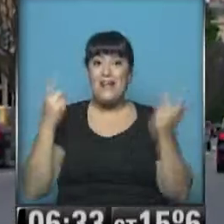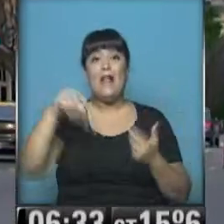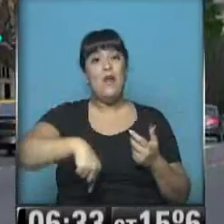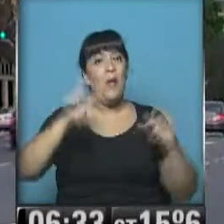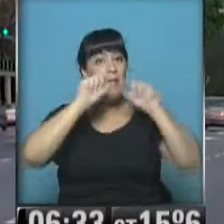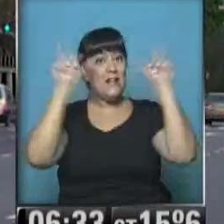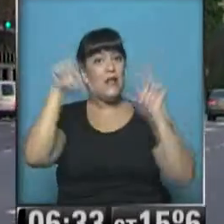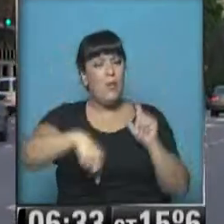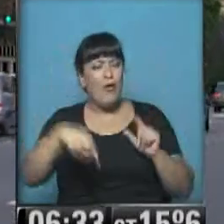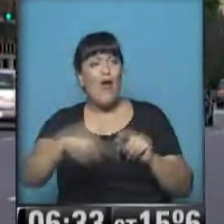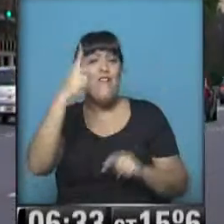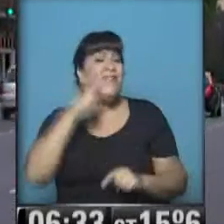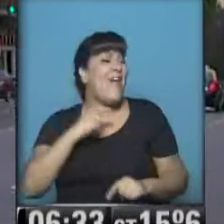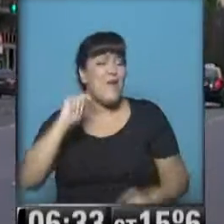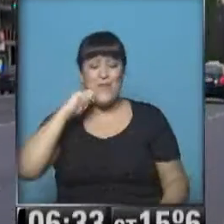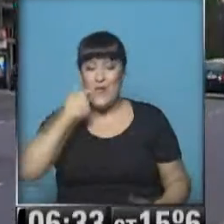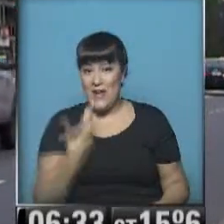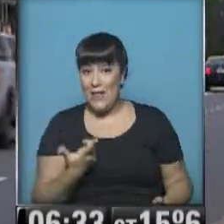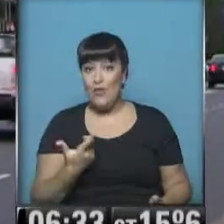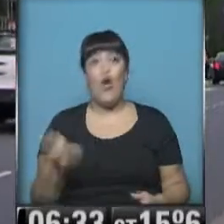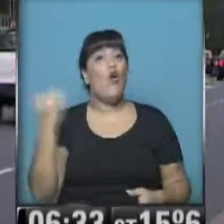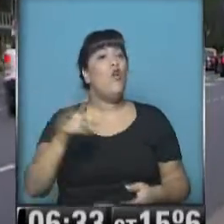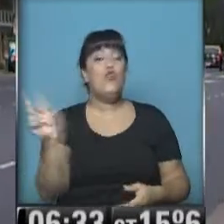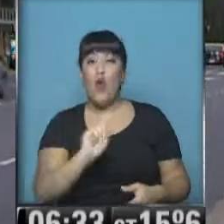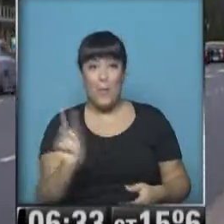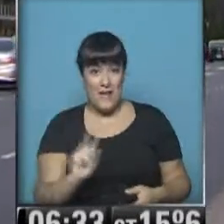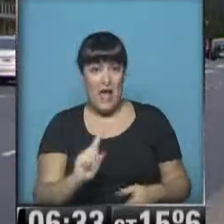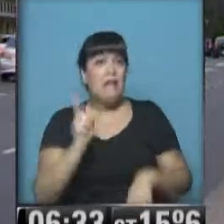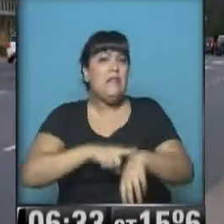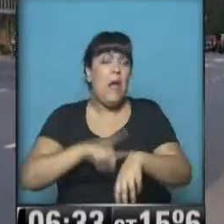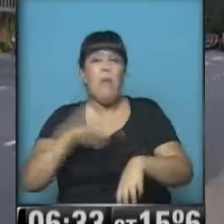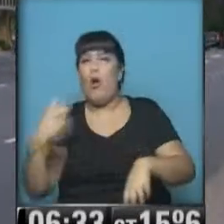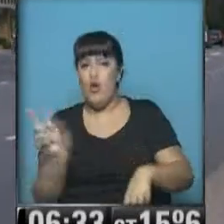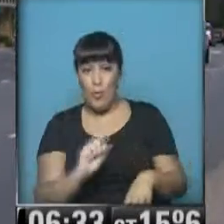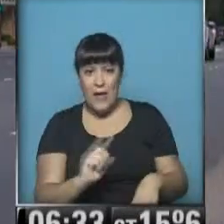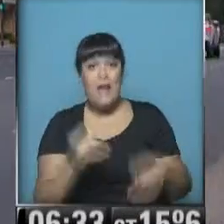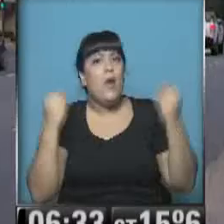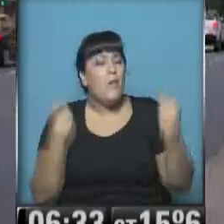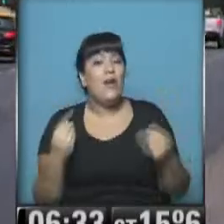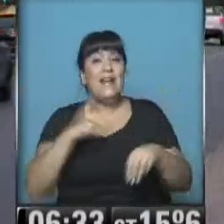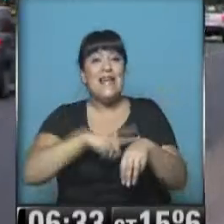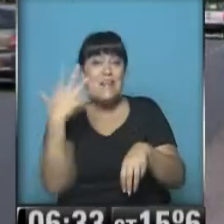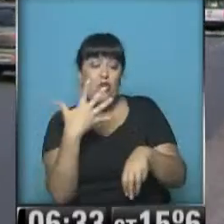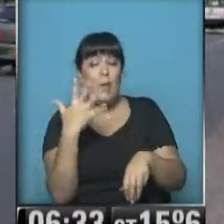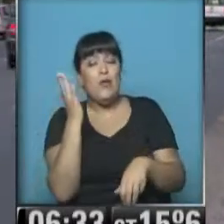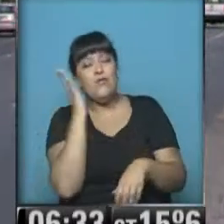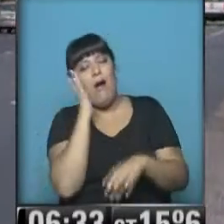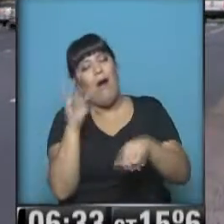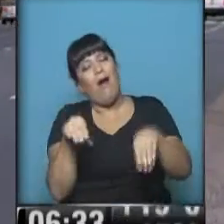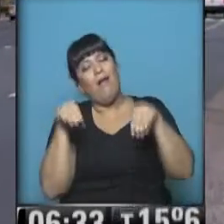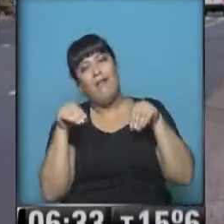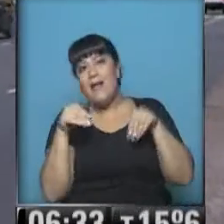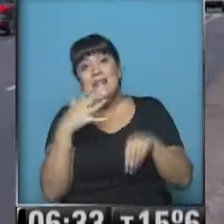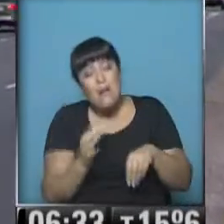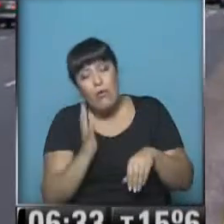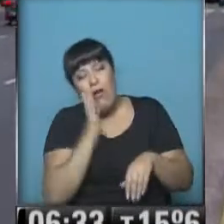re lindo. No te pierdas, no pierdas tiempo, que cinco minutos que te quedás en la cama, seguro